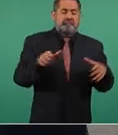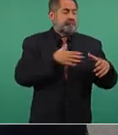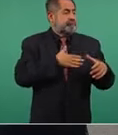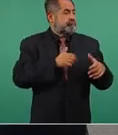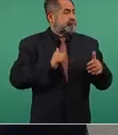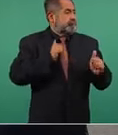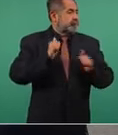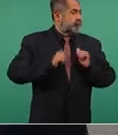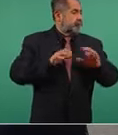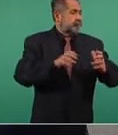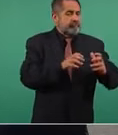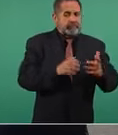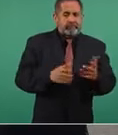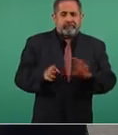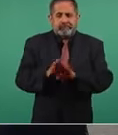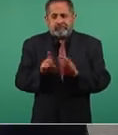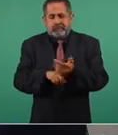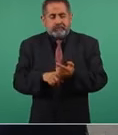Pues con la educación,